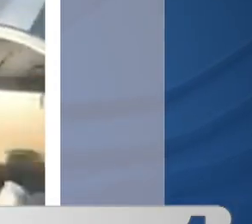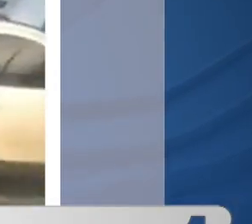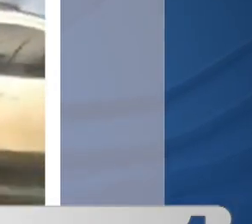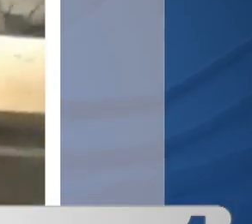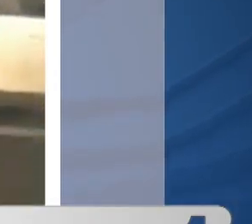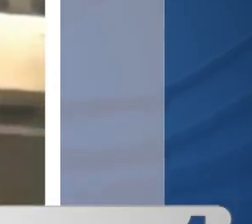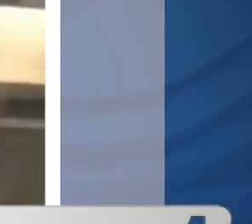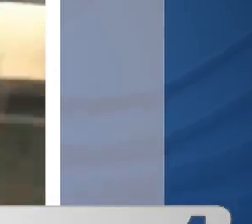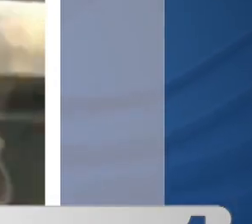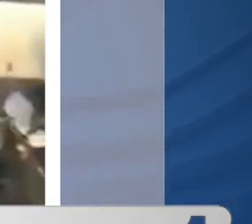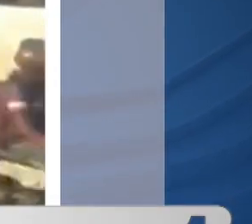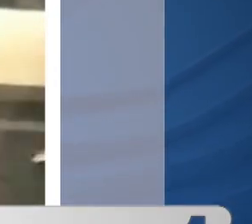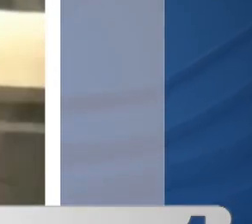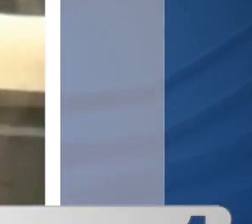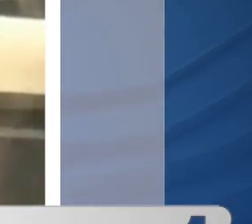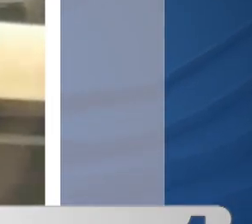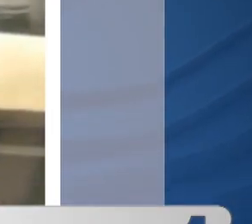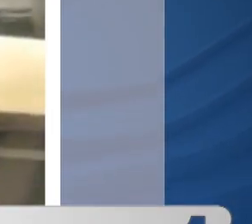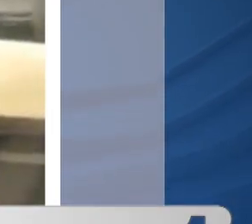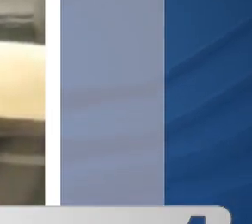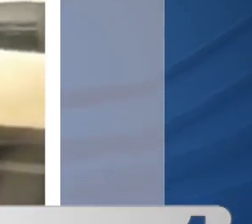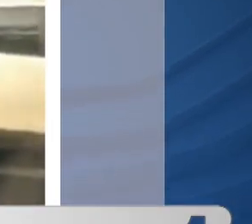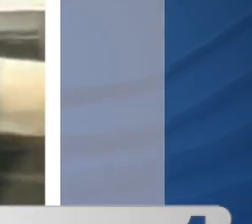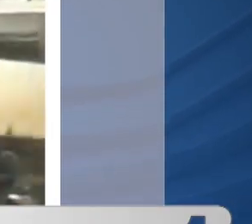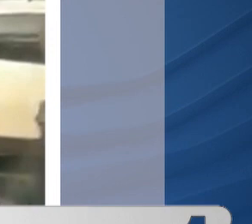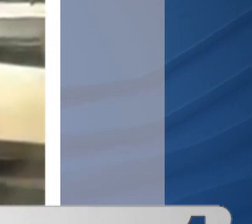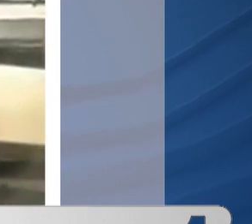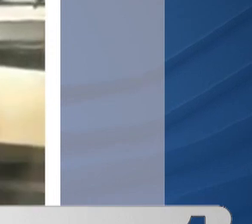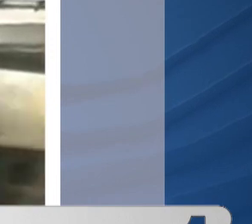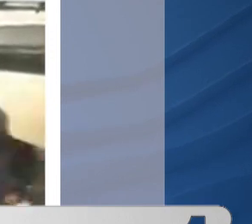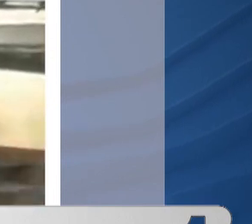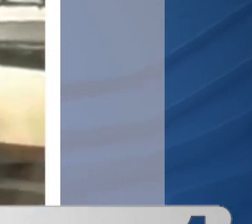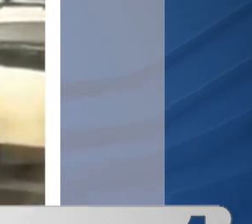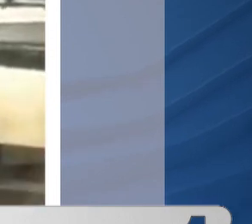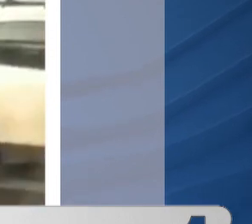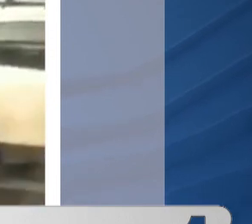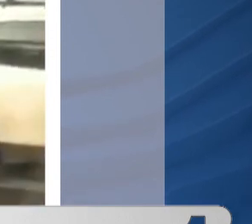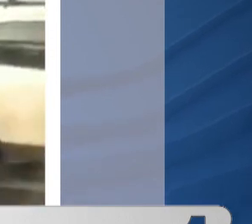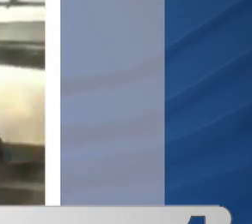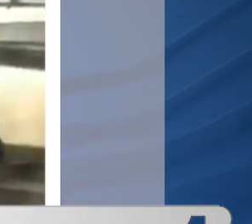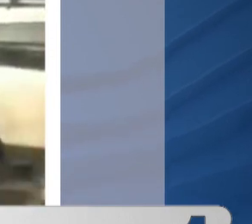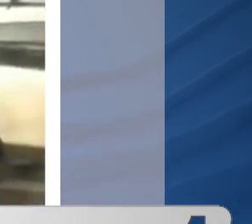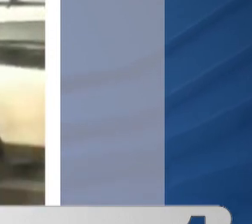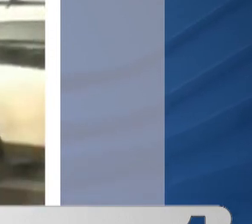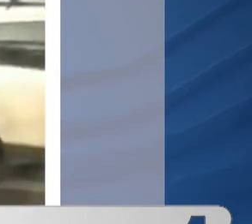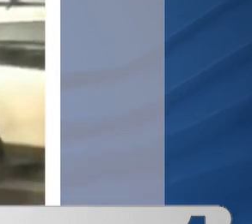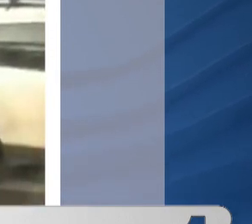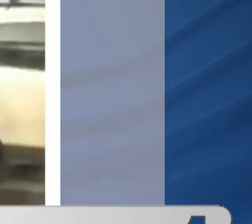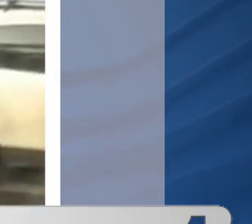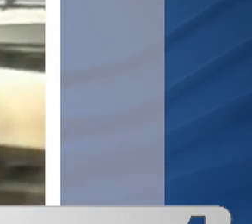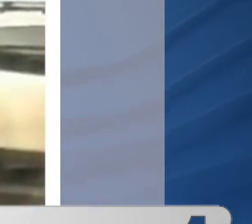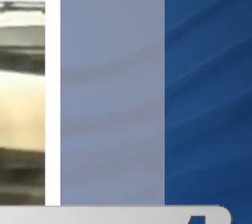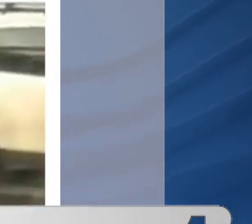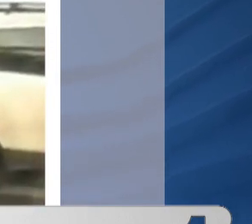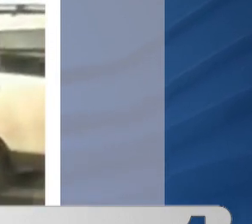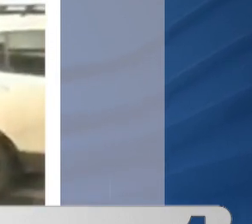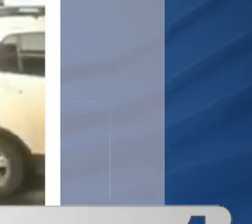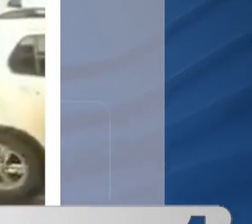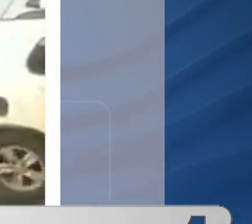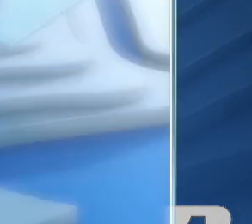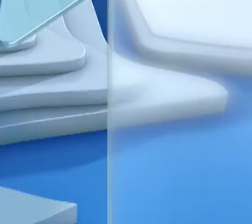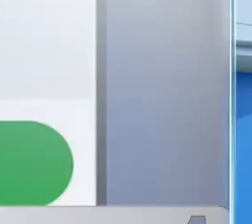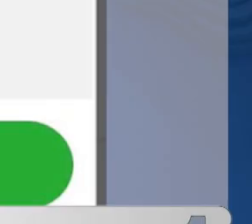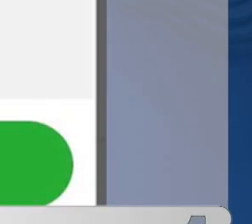Cali a plena luz del día Detienen al ladrón pero queda en libertad porque no hay denuncias en su